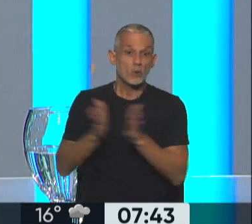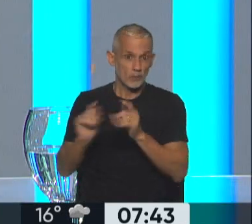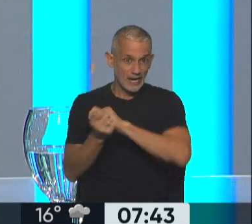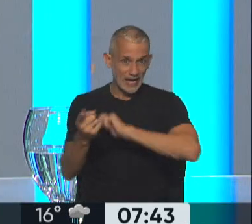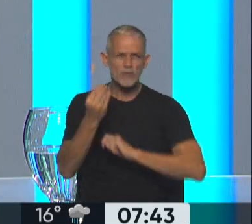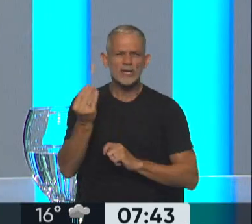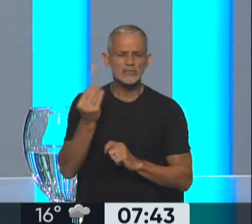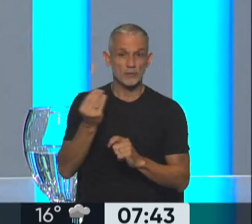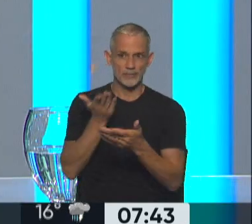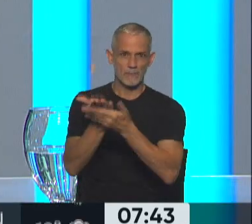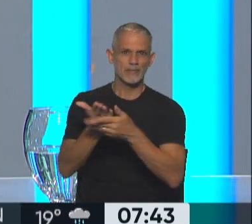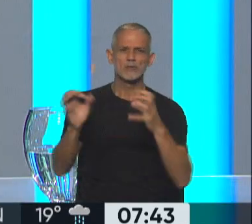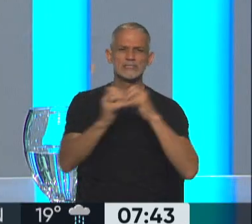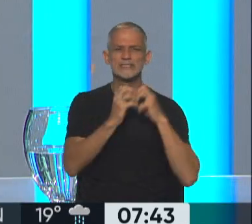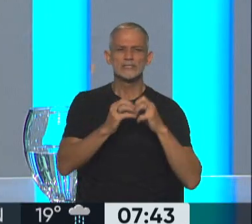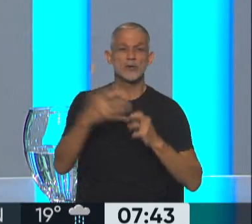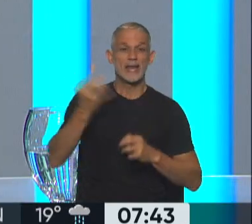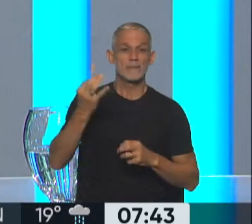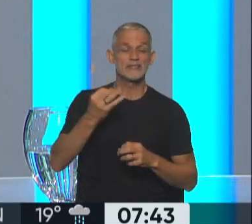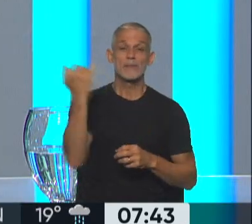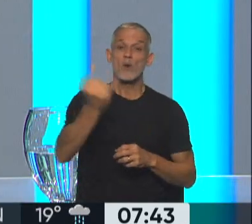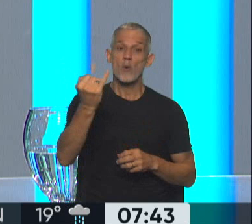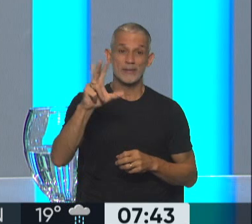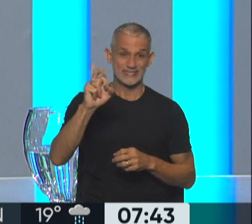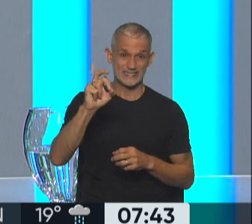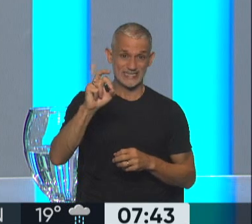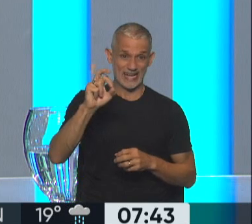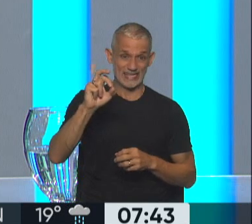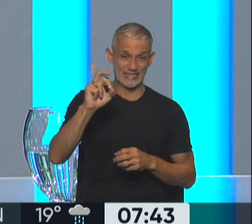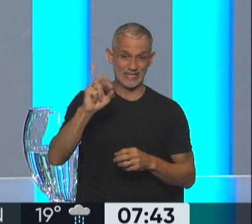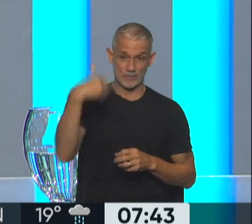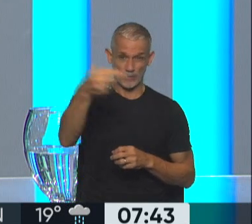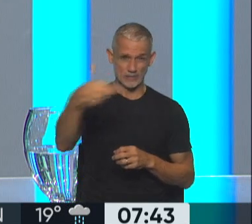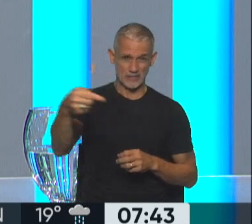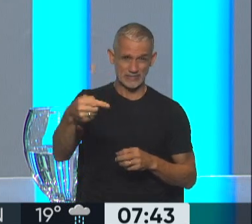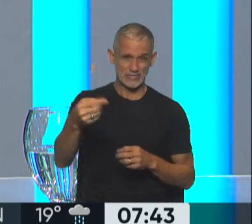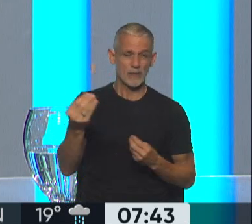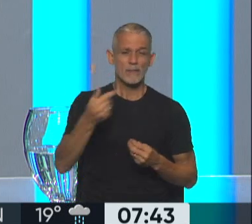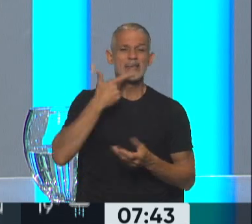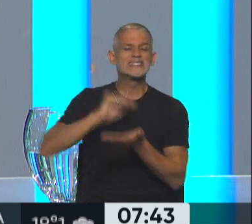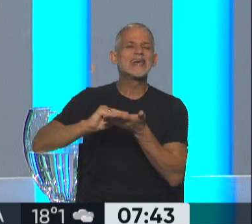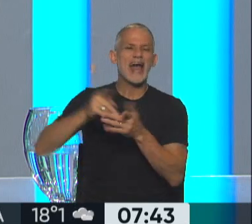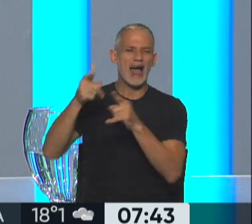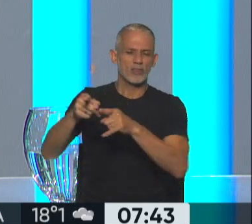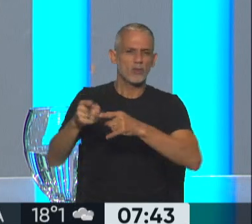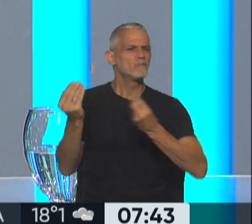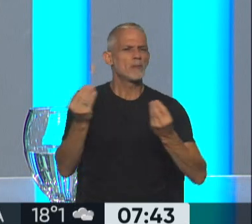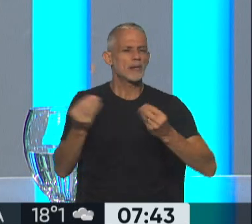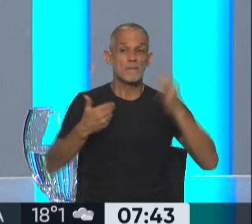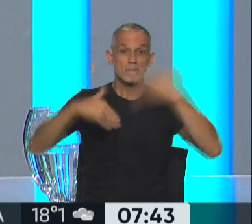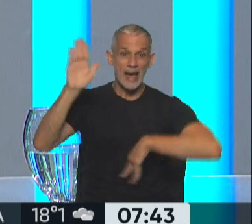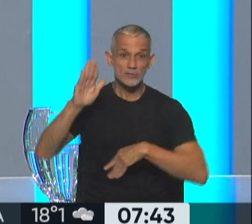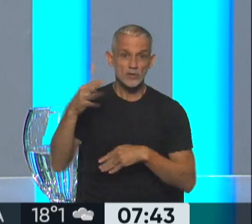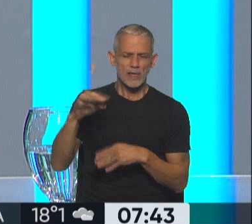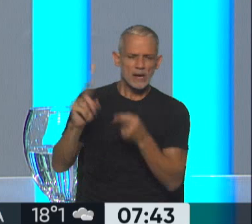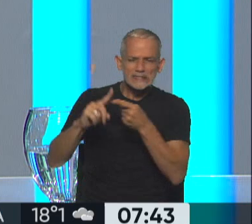Cambio? Pidió una sesión especial para el jueves 30, para la próxima semana en el Senado Nacional. Para lograr mayorías,